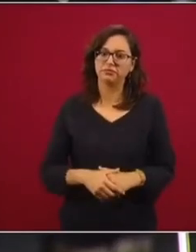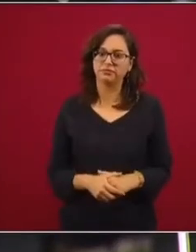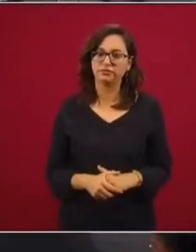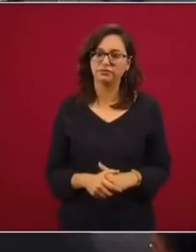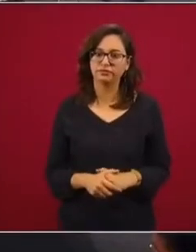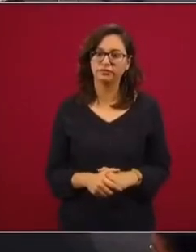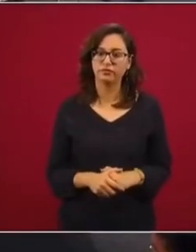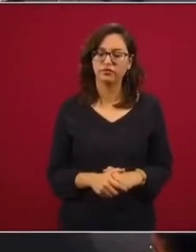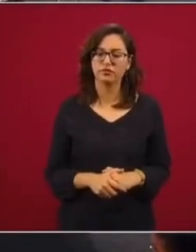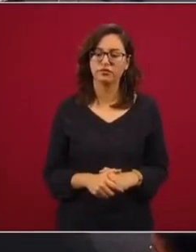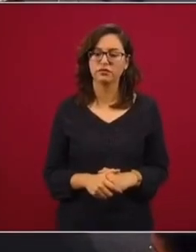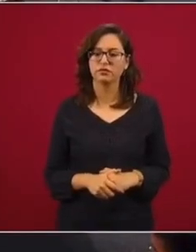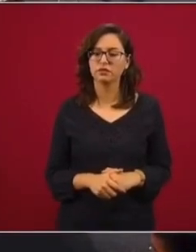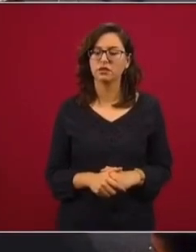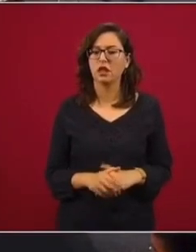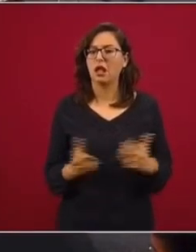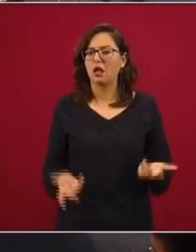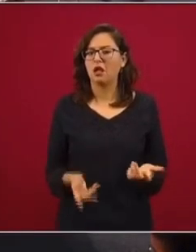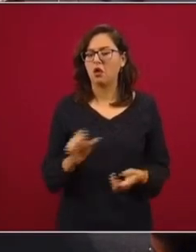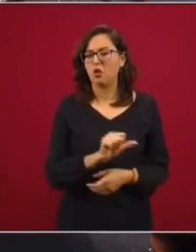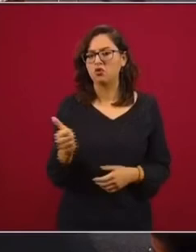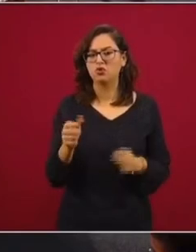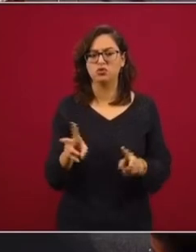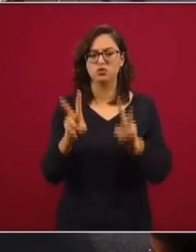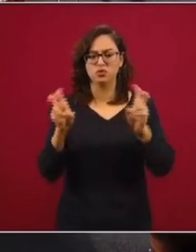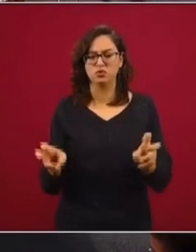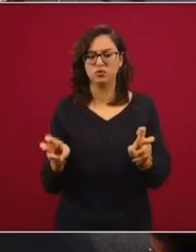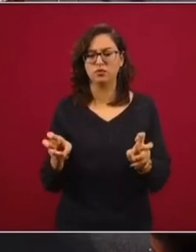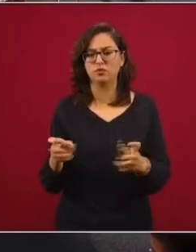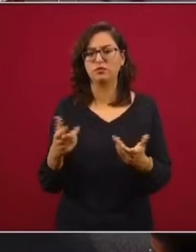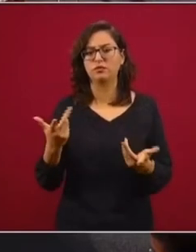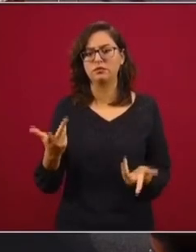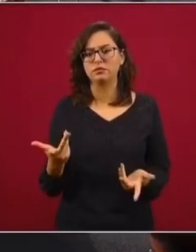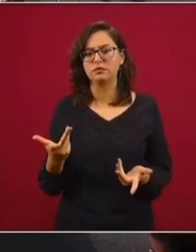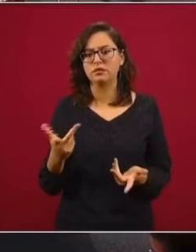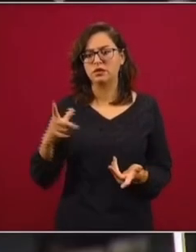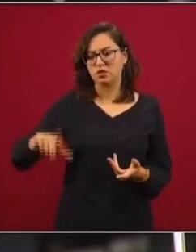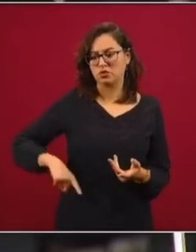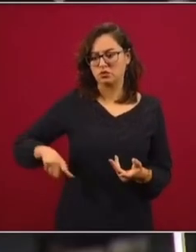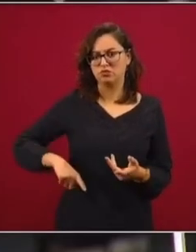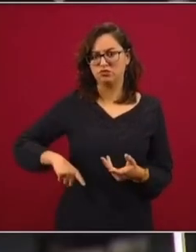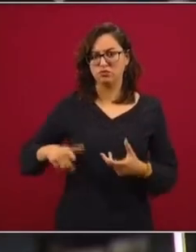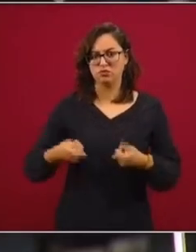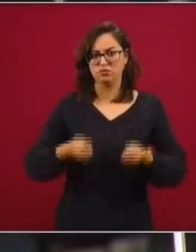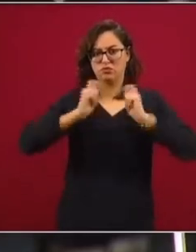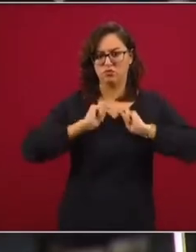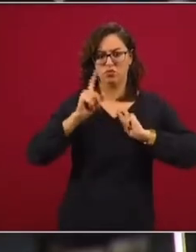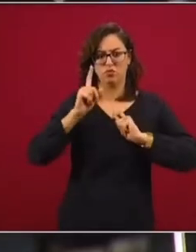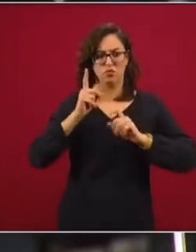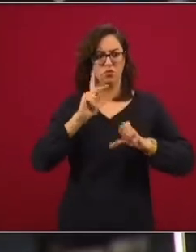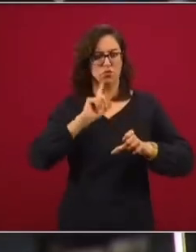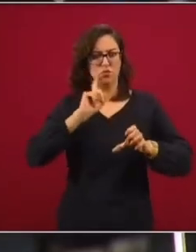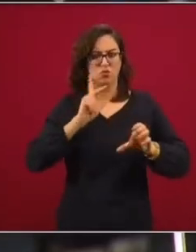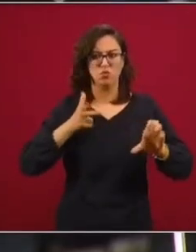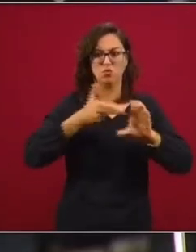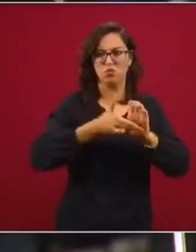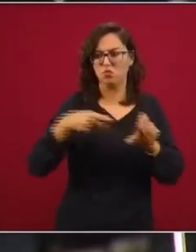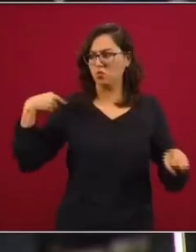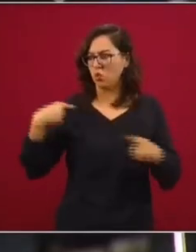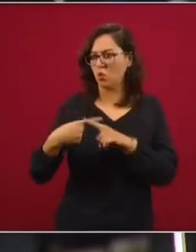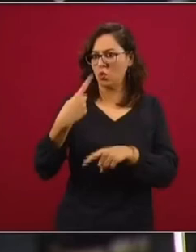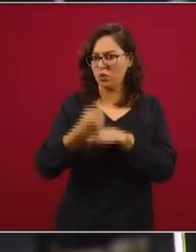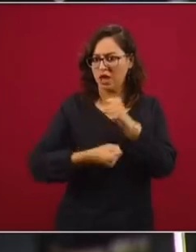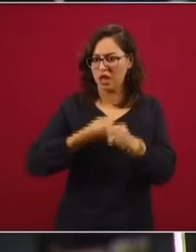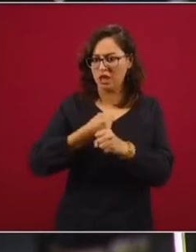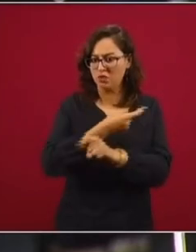presupuesto. Eso por un lado. Por otro, preguntar sobre las puertas violeta, ¿qué era la estrategia con la que el gobierno iba a asumir la función de los refugios para mujeres? Después de casi año y medio,